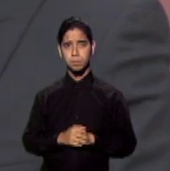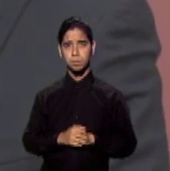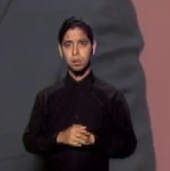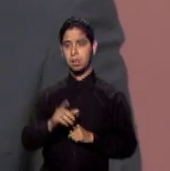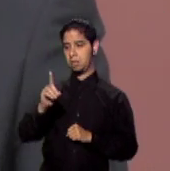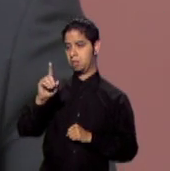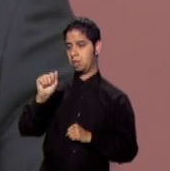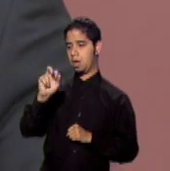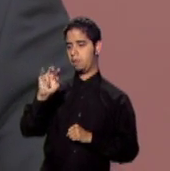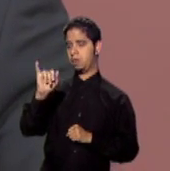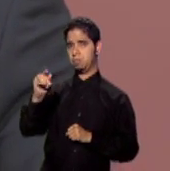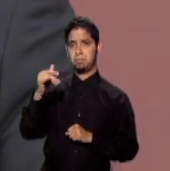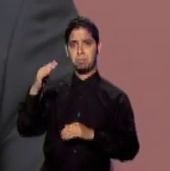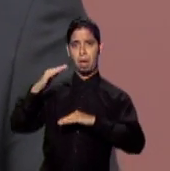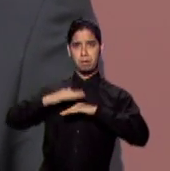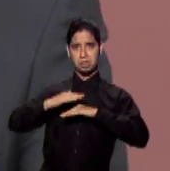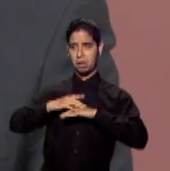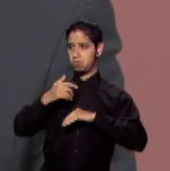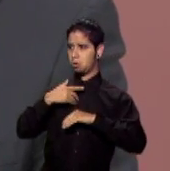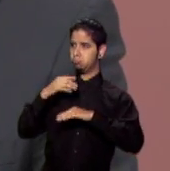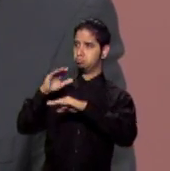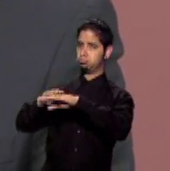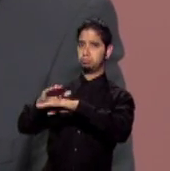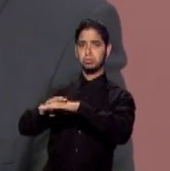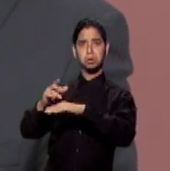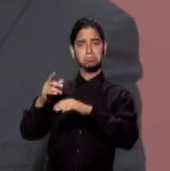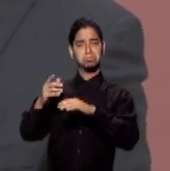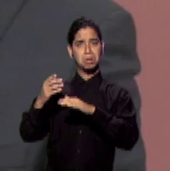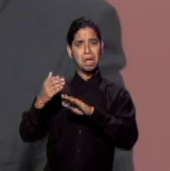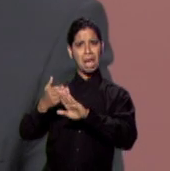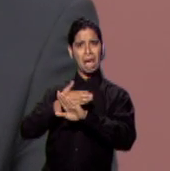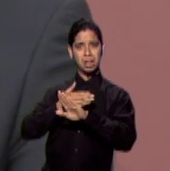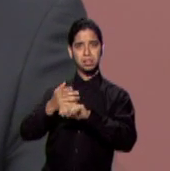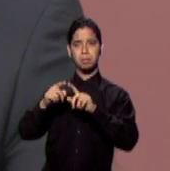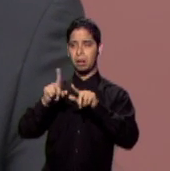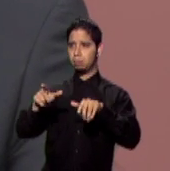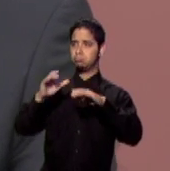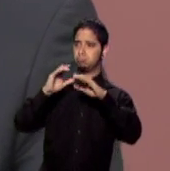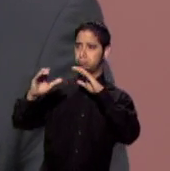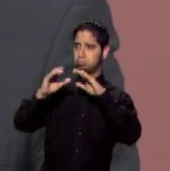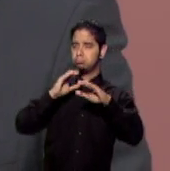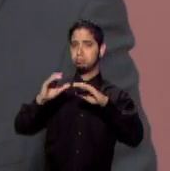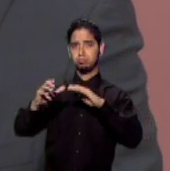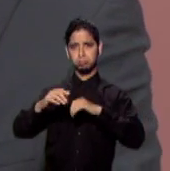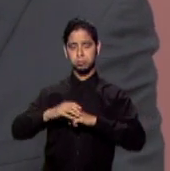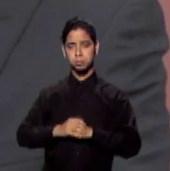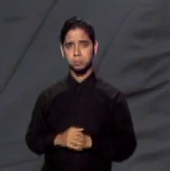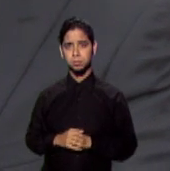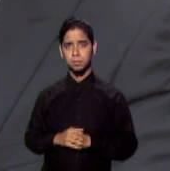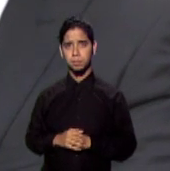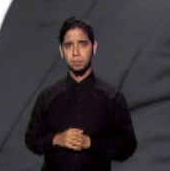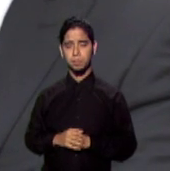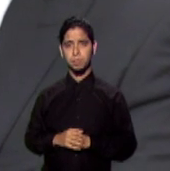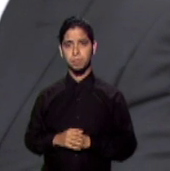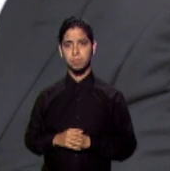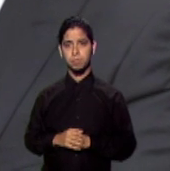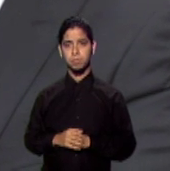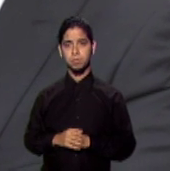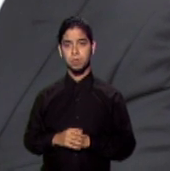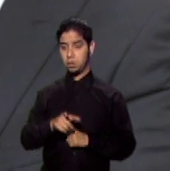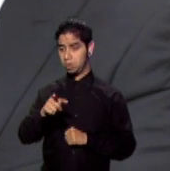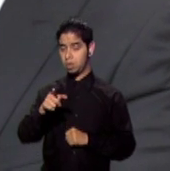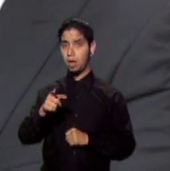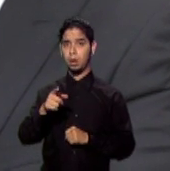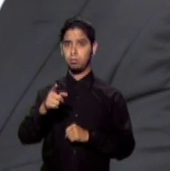me llama y yo lo llamo antes de cualquier expresión que sabemos que va a provocar cualquier tipo de controversia. beneficioso para el Partido